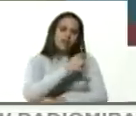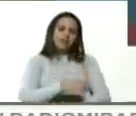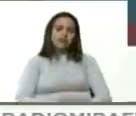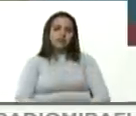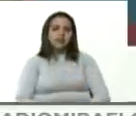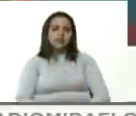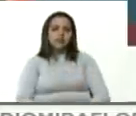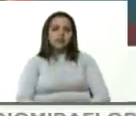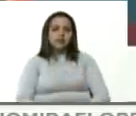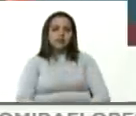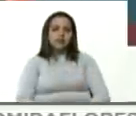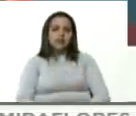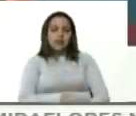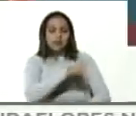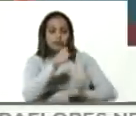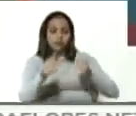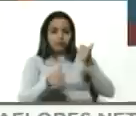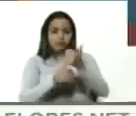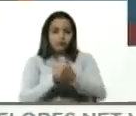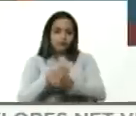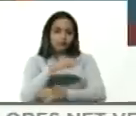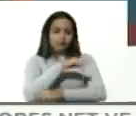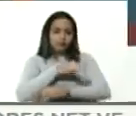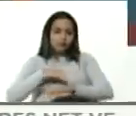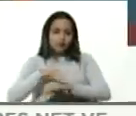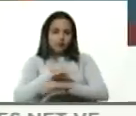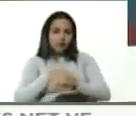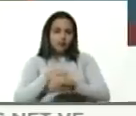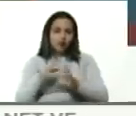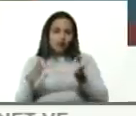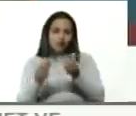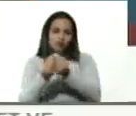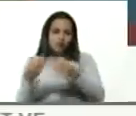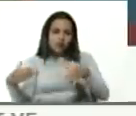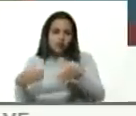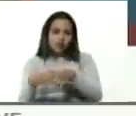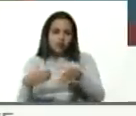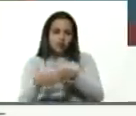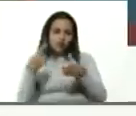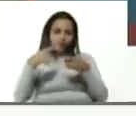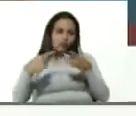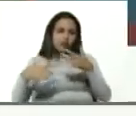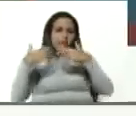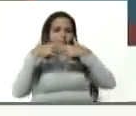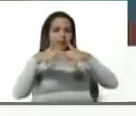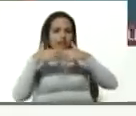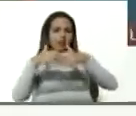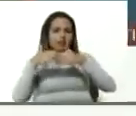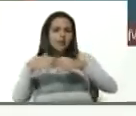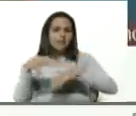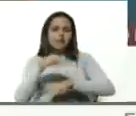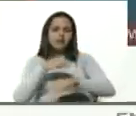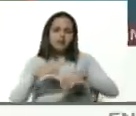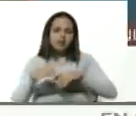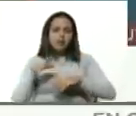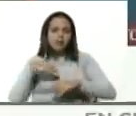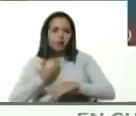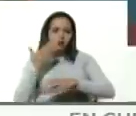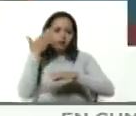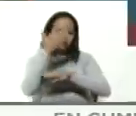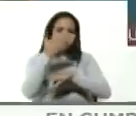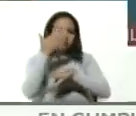Yuri Borisov a Venezuela con sus equipos los ministerios que correspondan las empresas que correspondan y podamos hacer